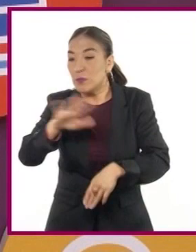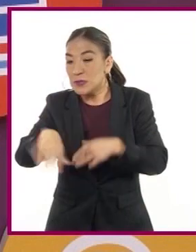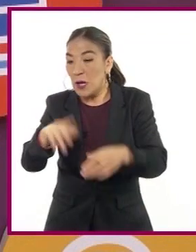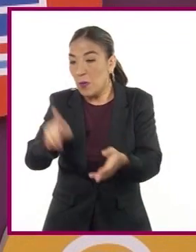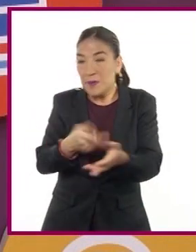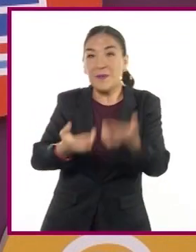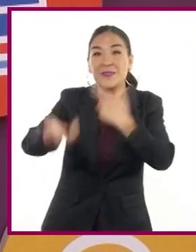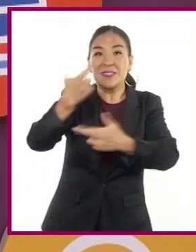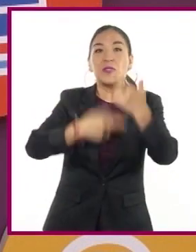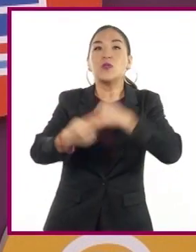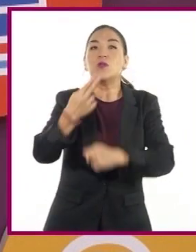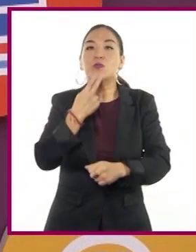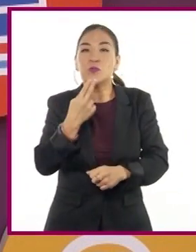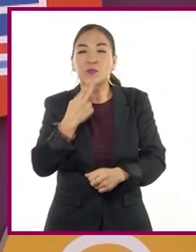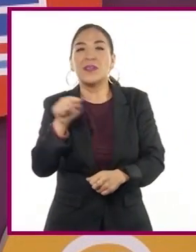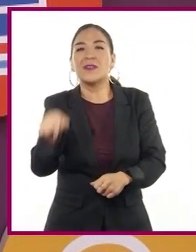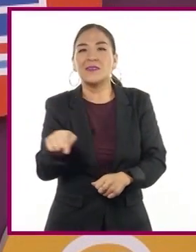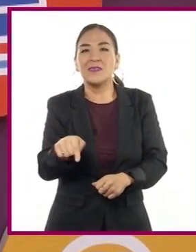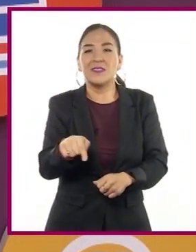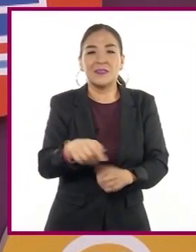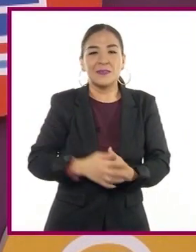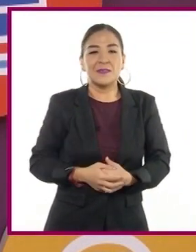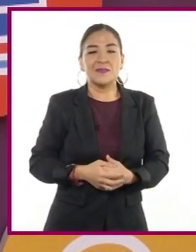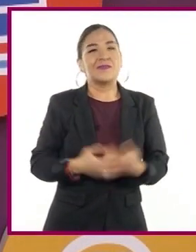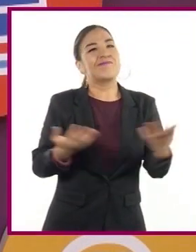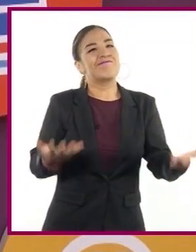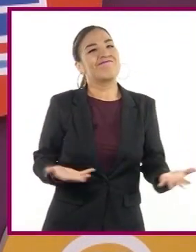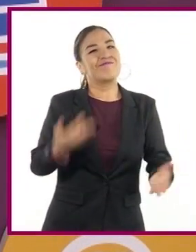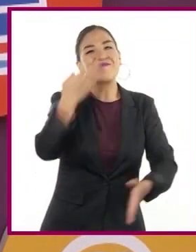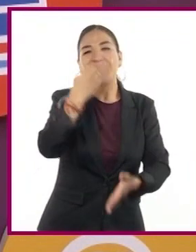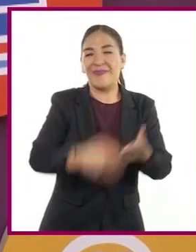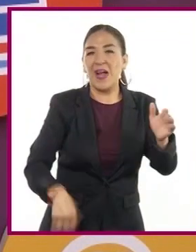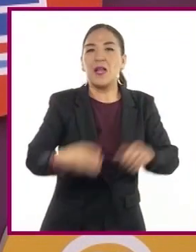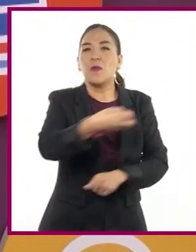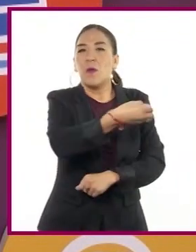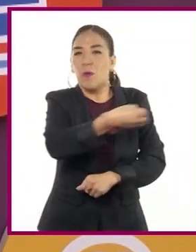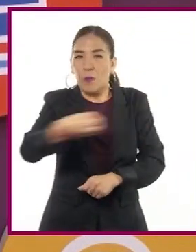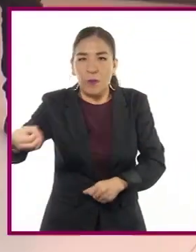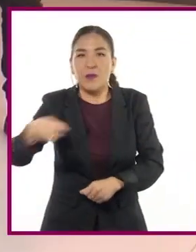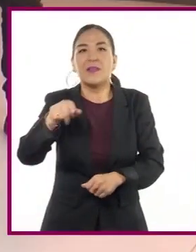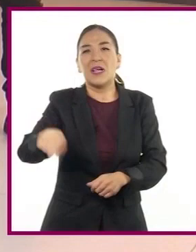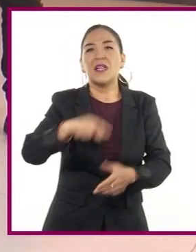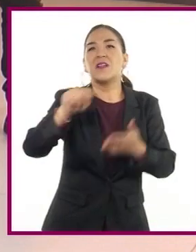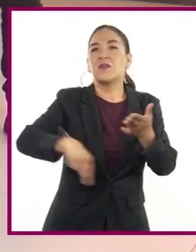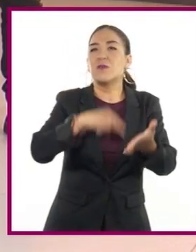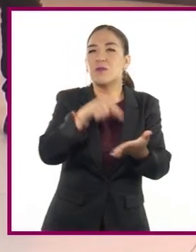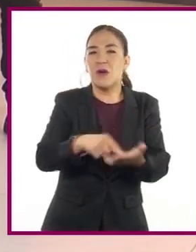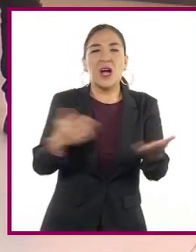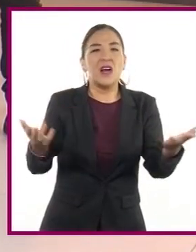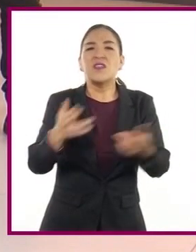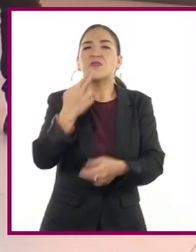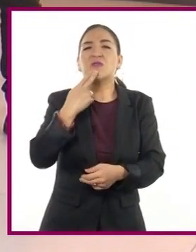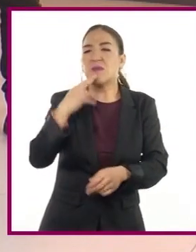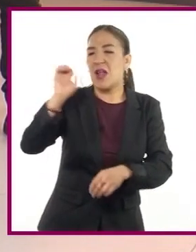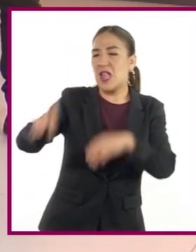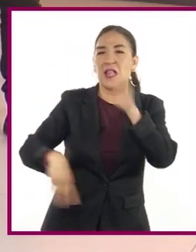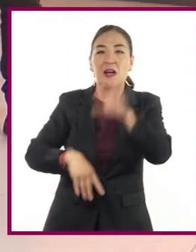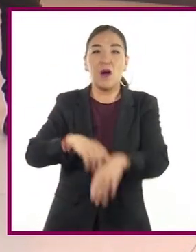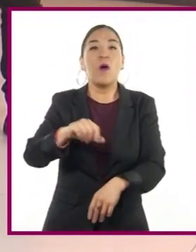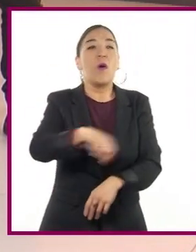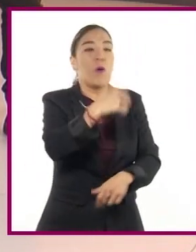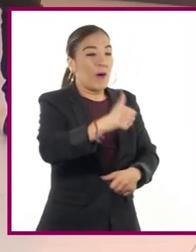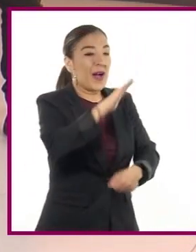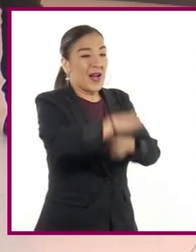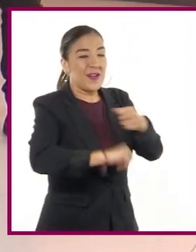y, por lo que sabemos, no dejan ordenado lo que no les sirve. Además, llegan animalitos